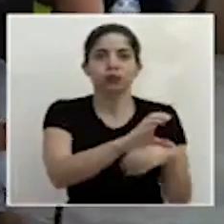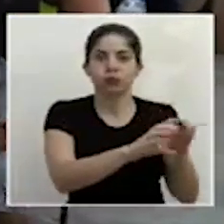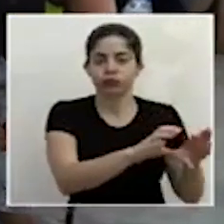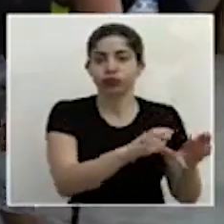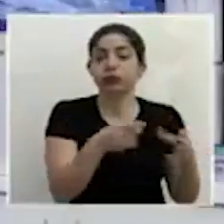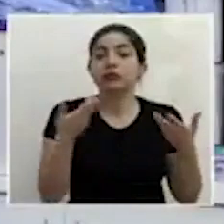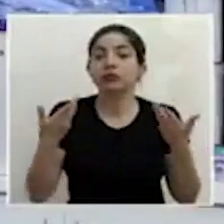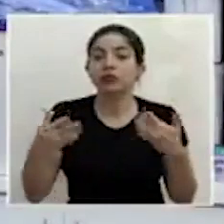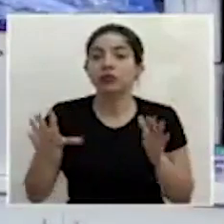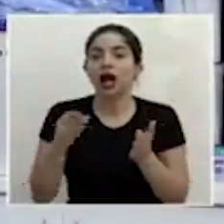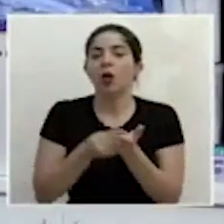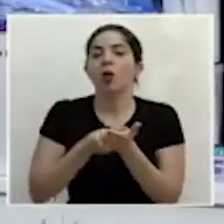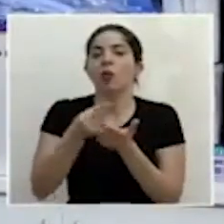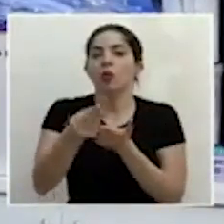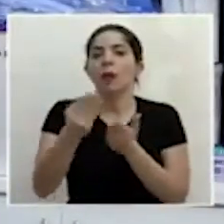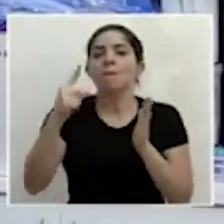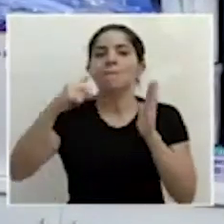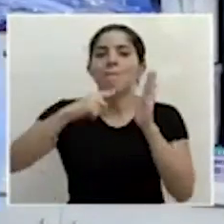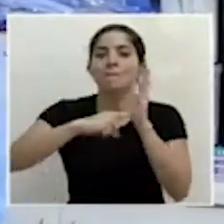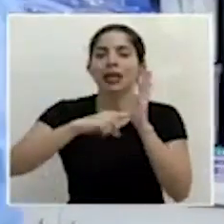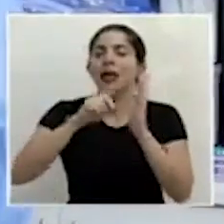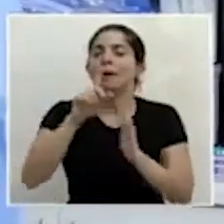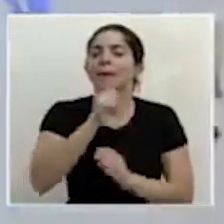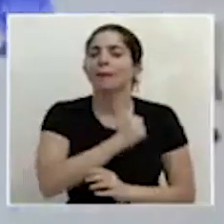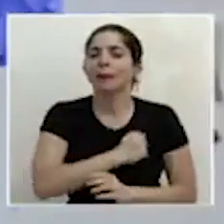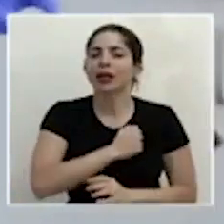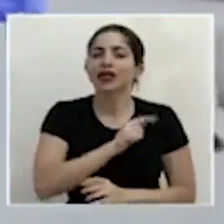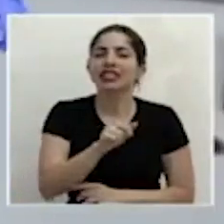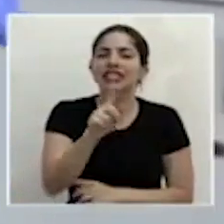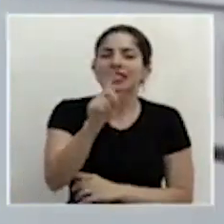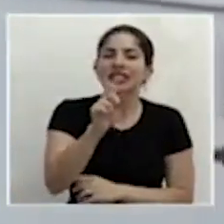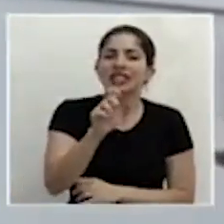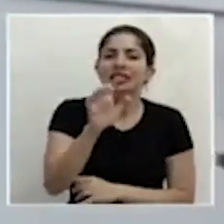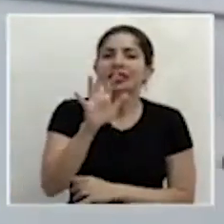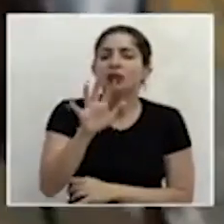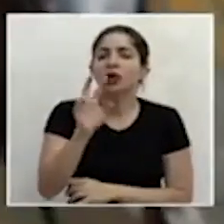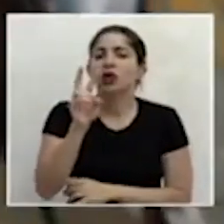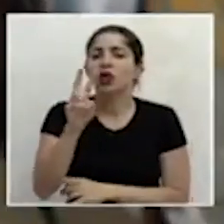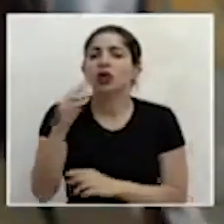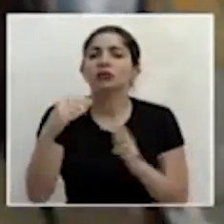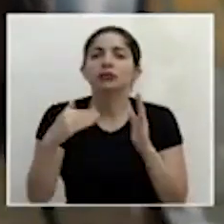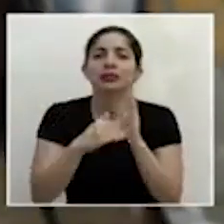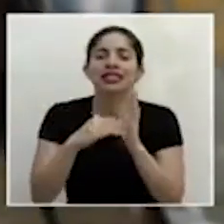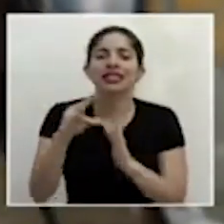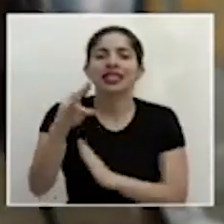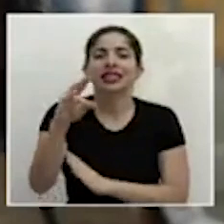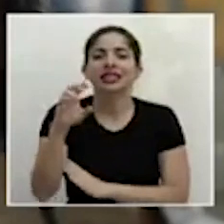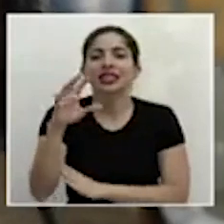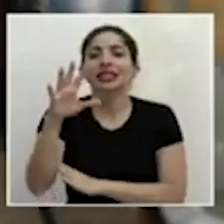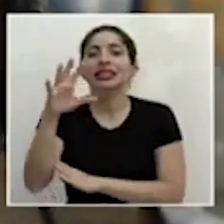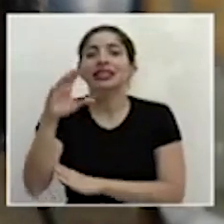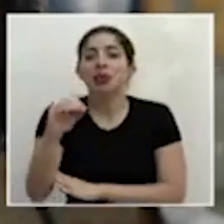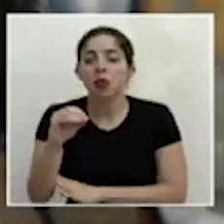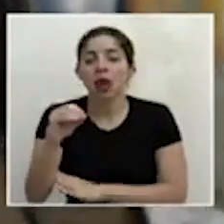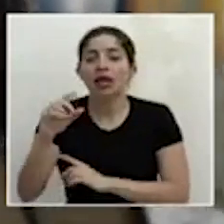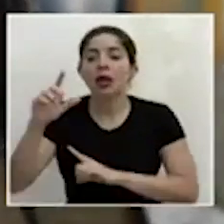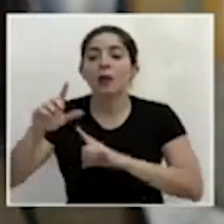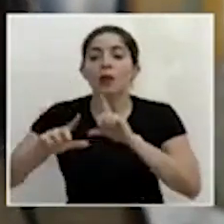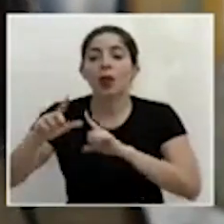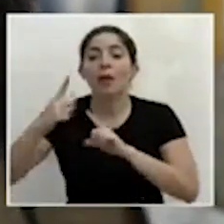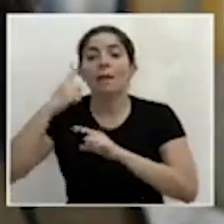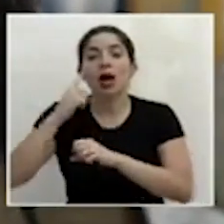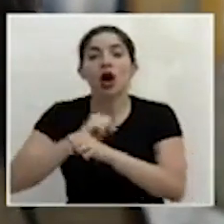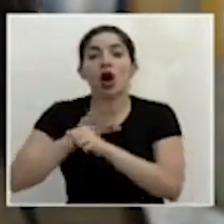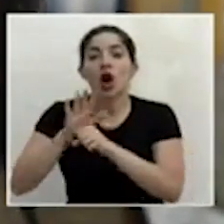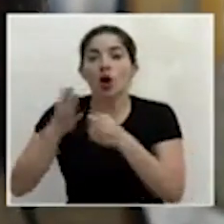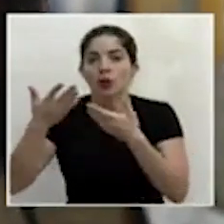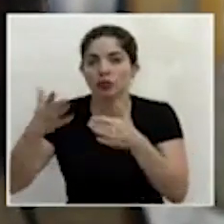compraron 152,750 pruebas COVID-19,